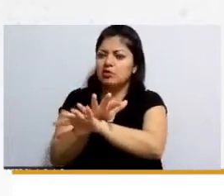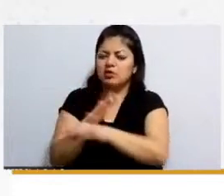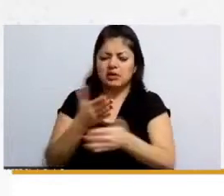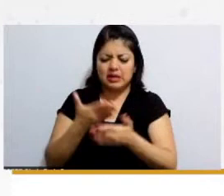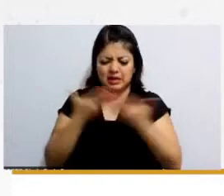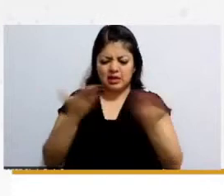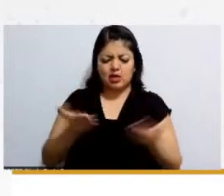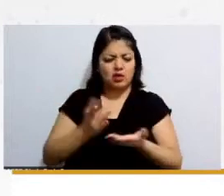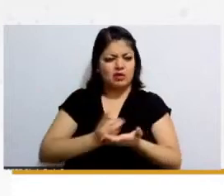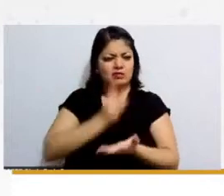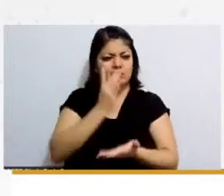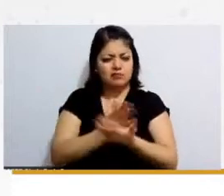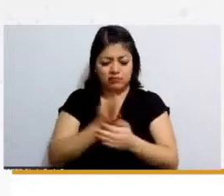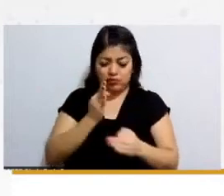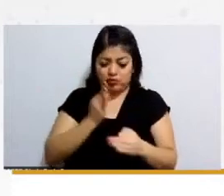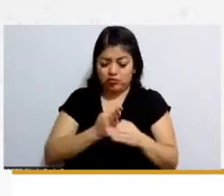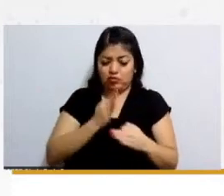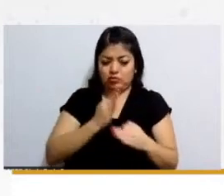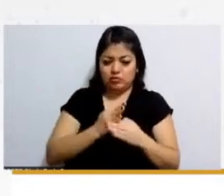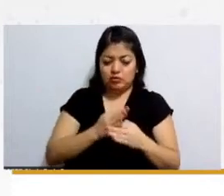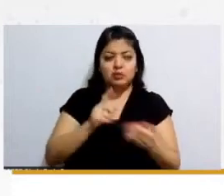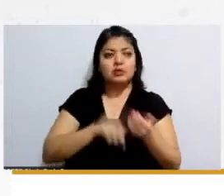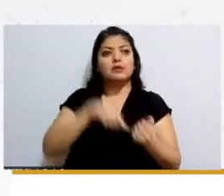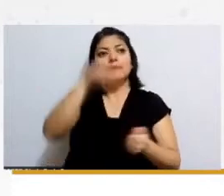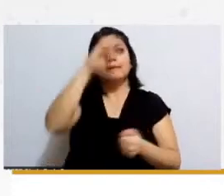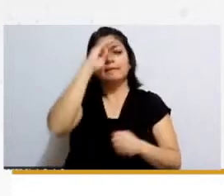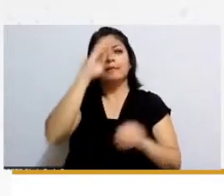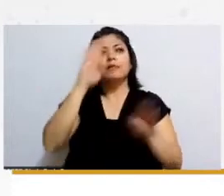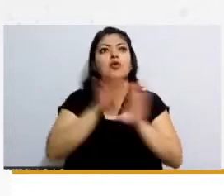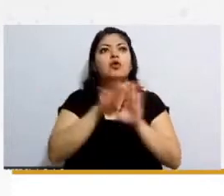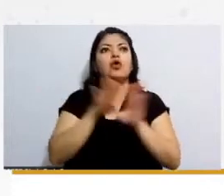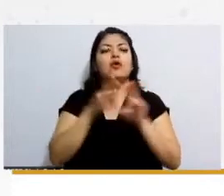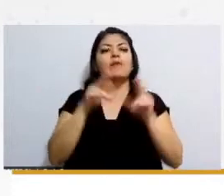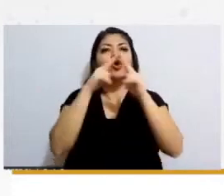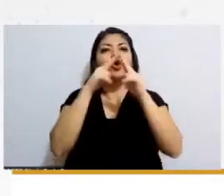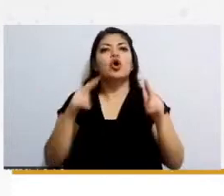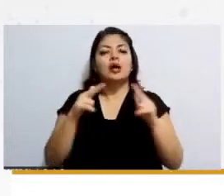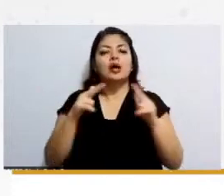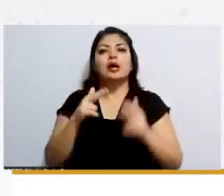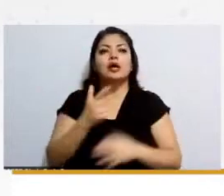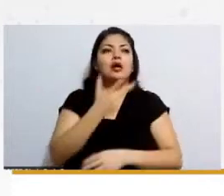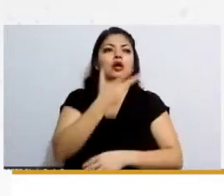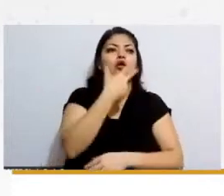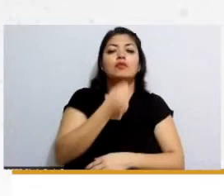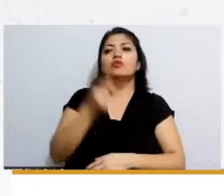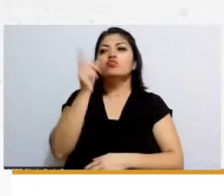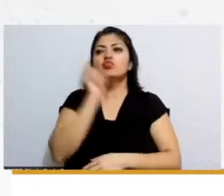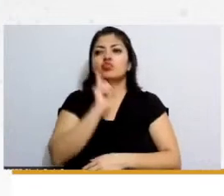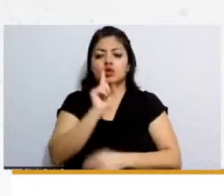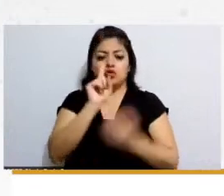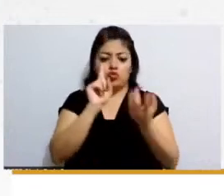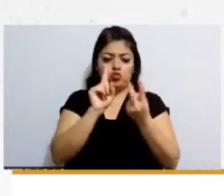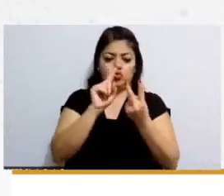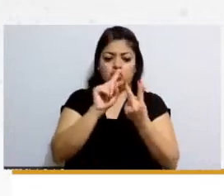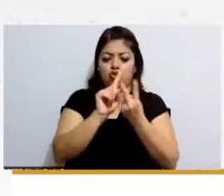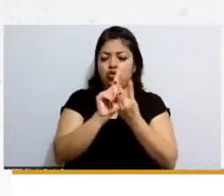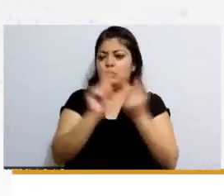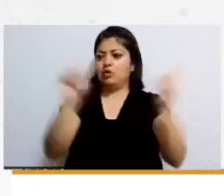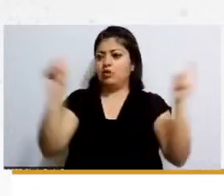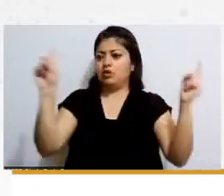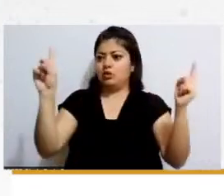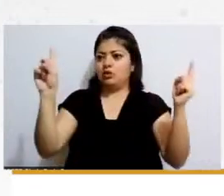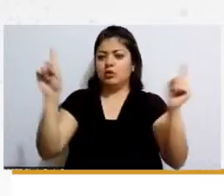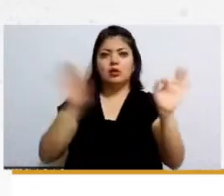en un hogar no basta con que uno ya sea hombre o mujer salga a trabajar en muchos hogares